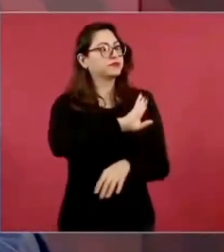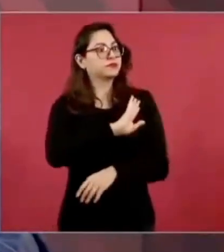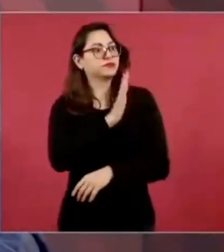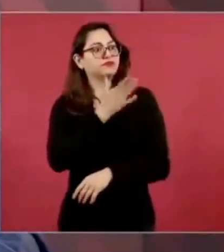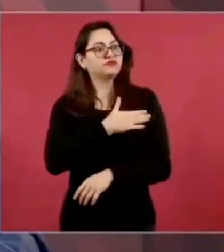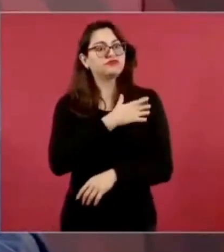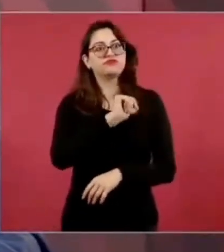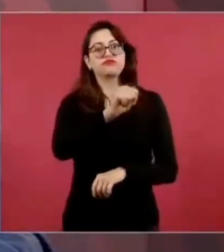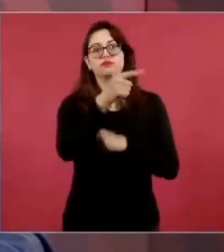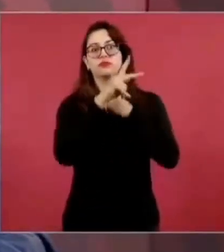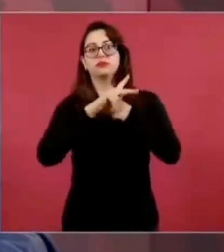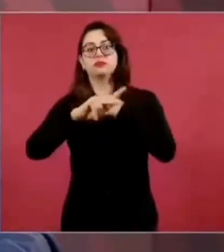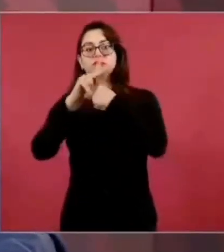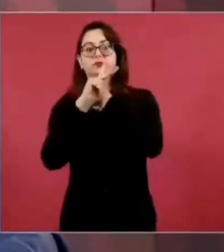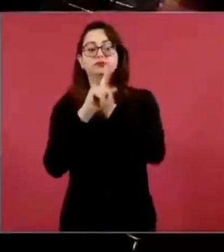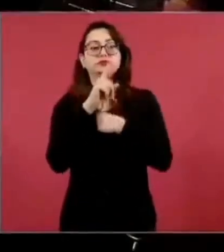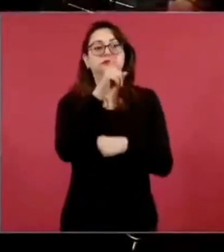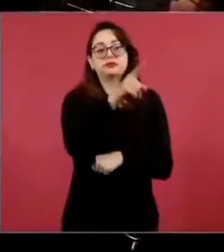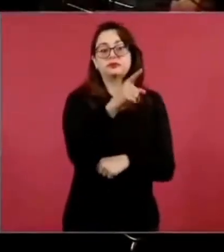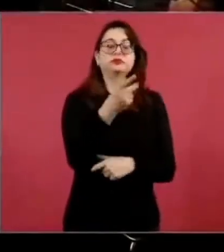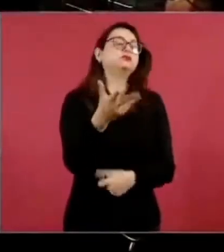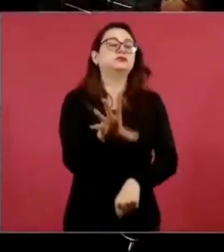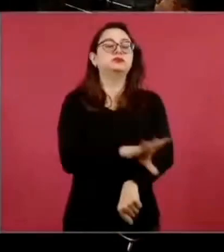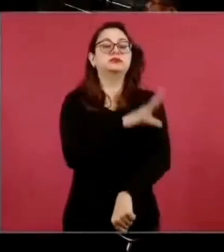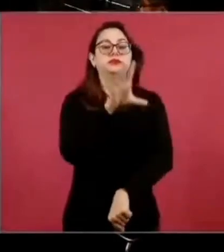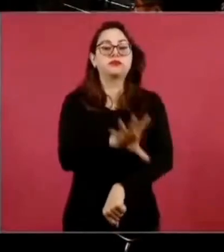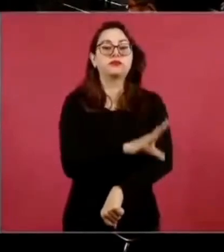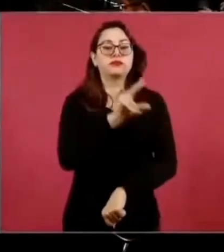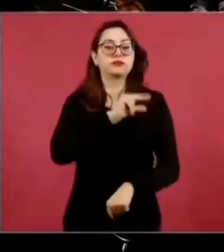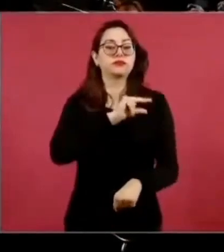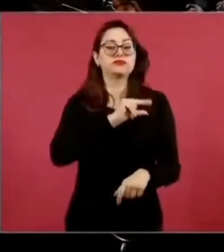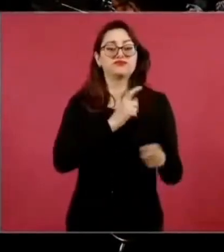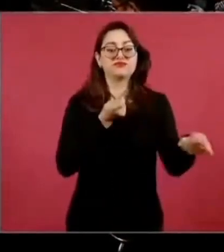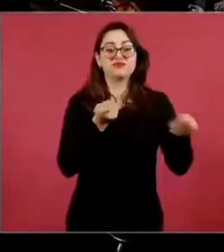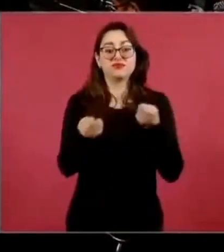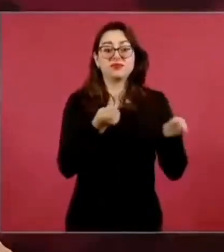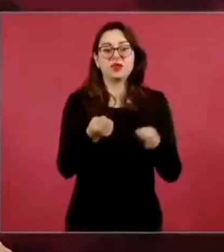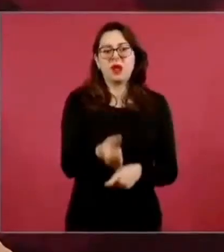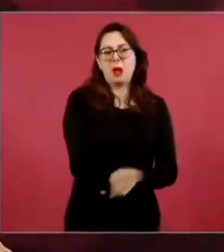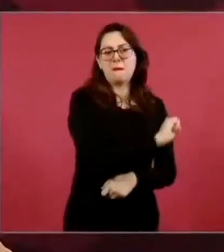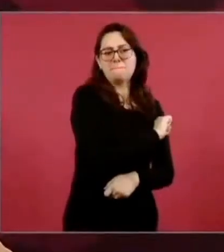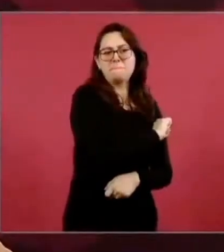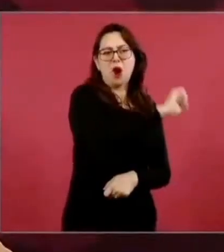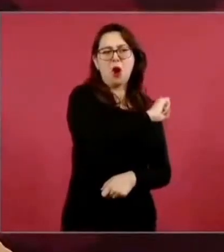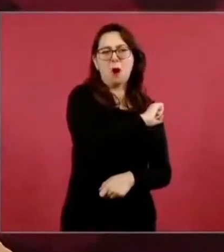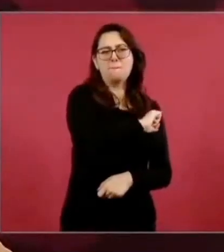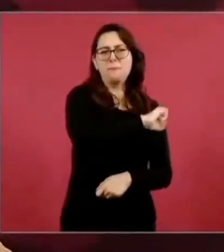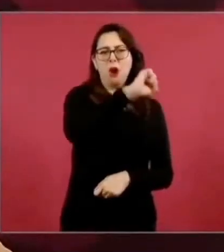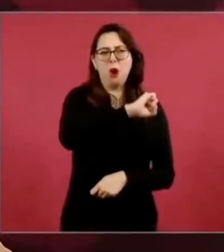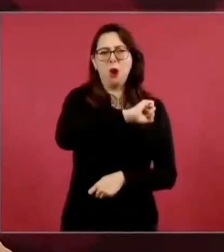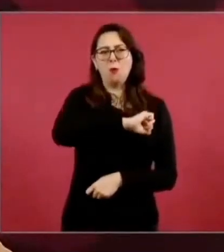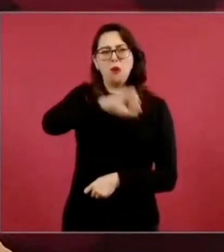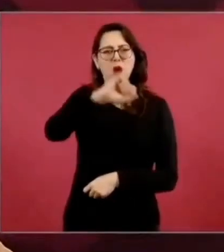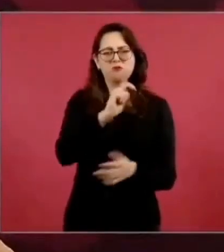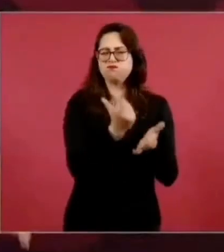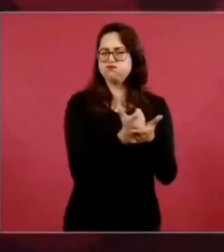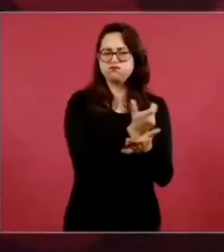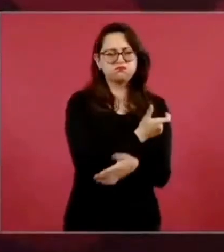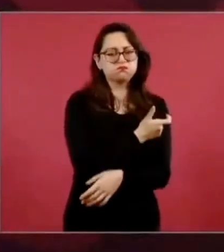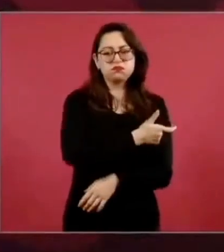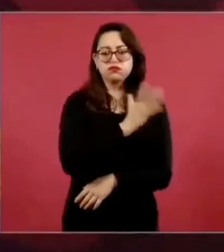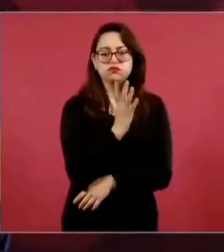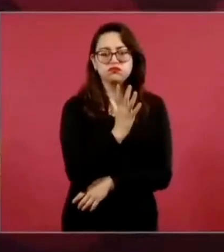está privatizada la industria eléctrica. Pero